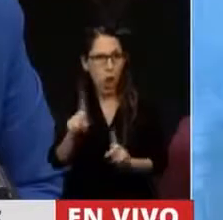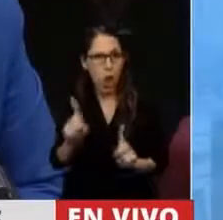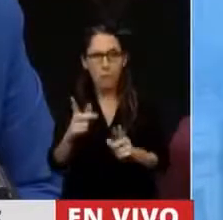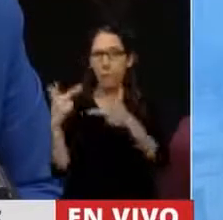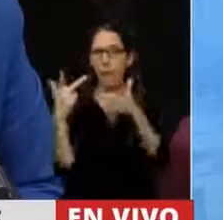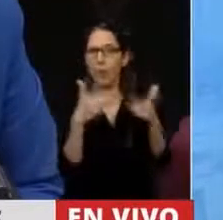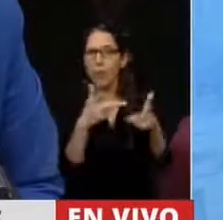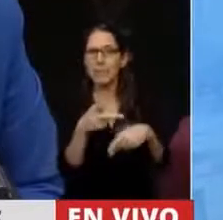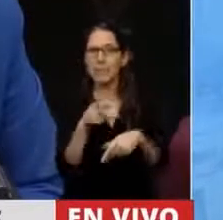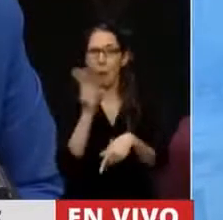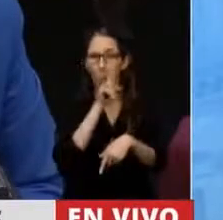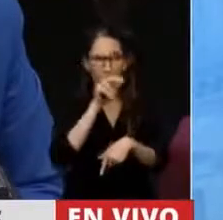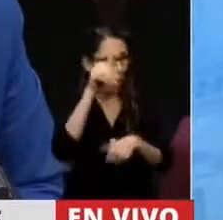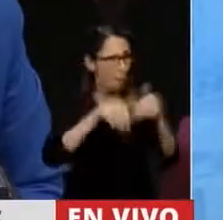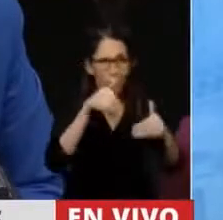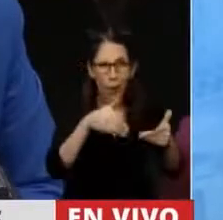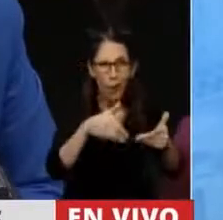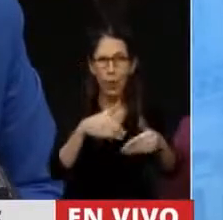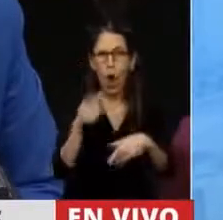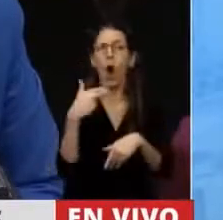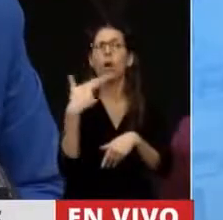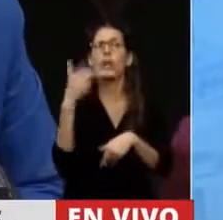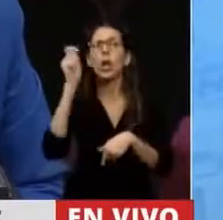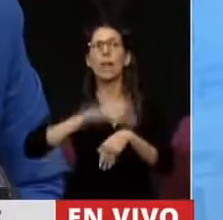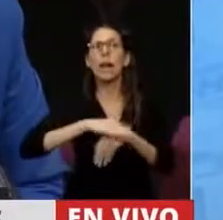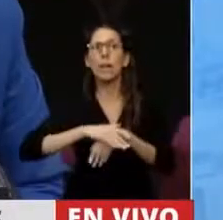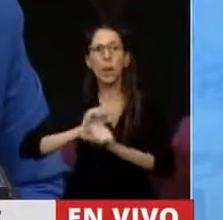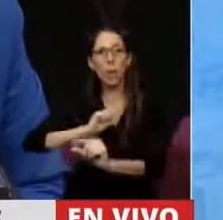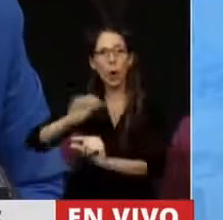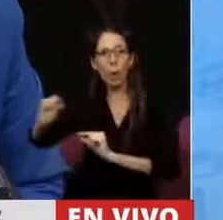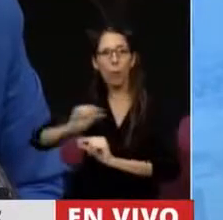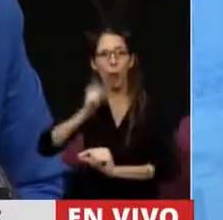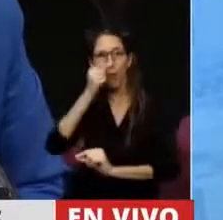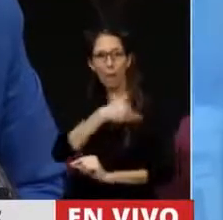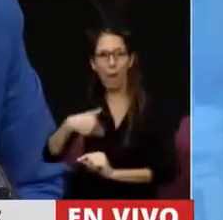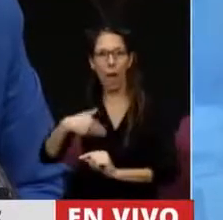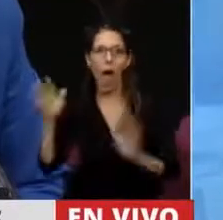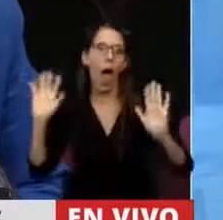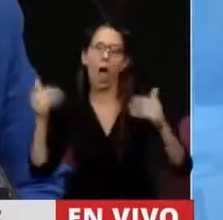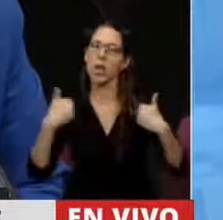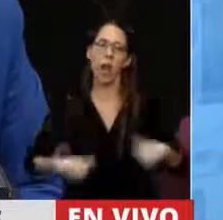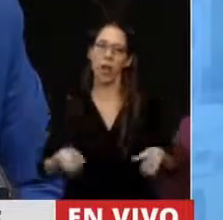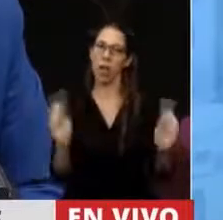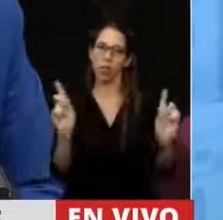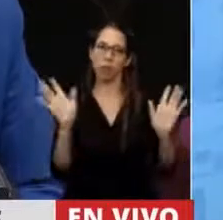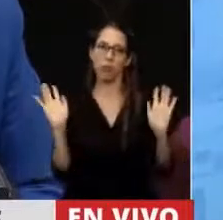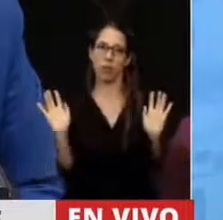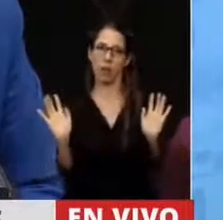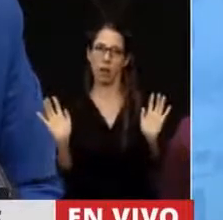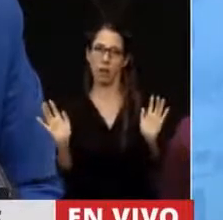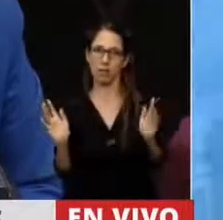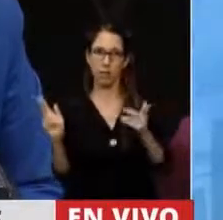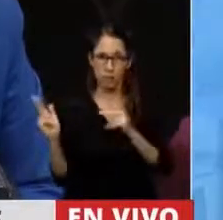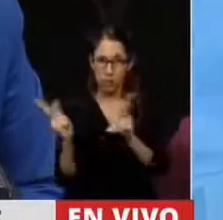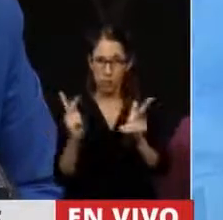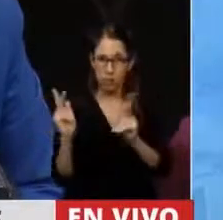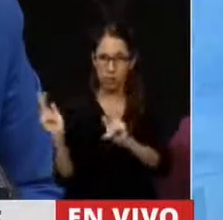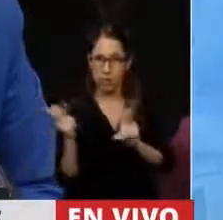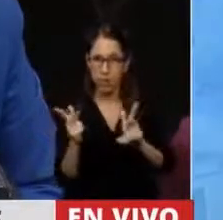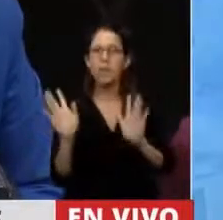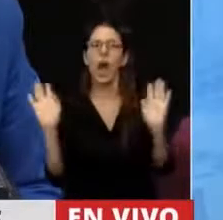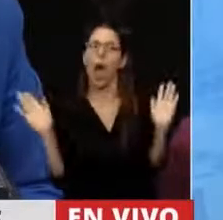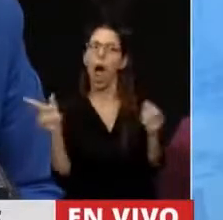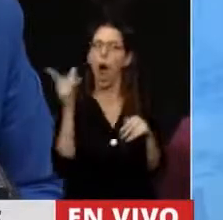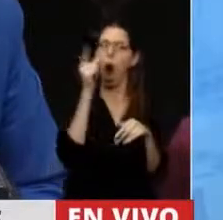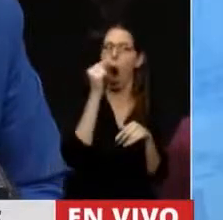patria potestad compartida, destruían la jerarquía natural que debía haber entre el hombre